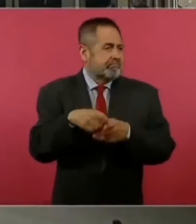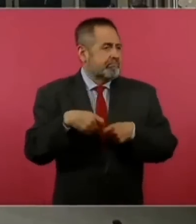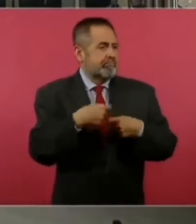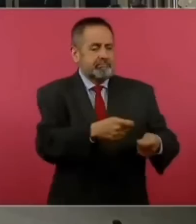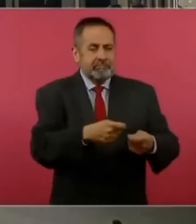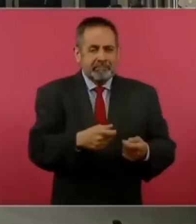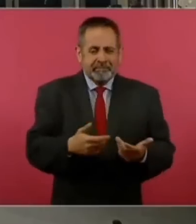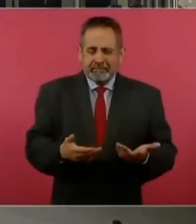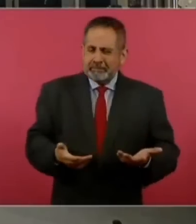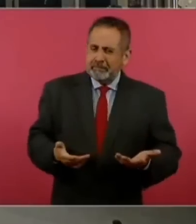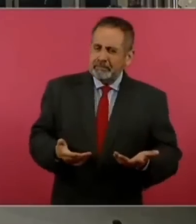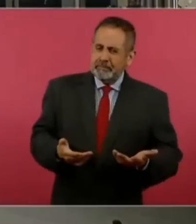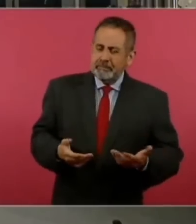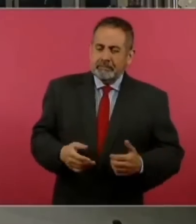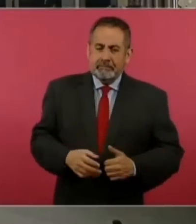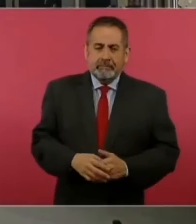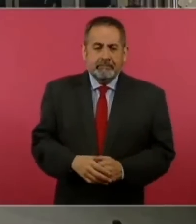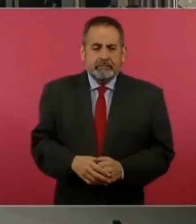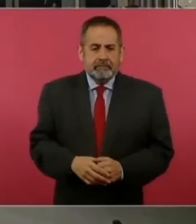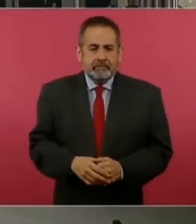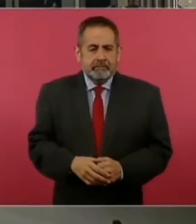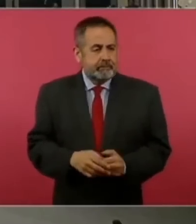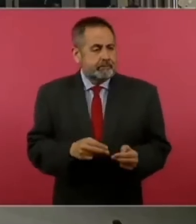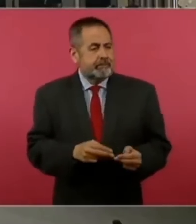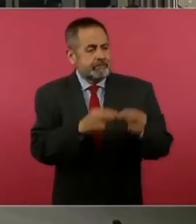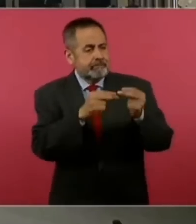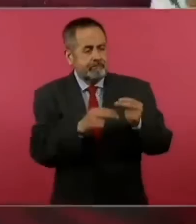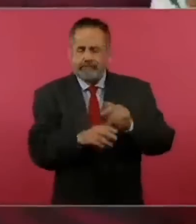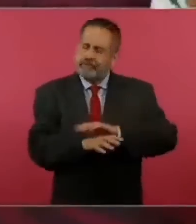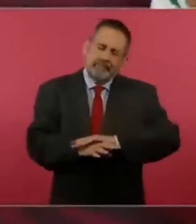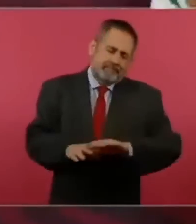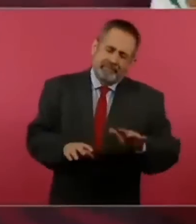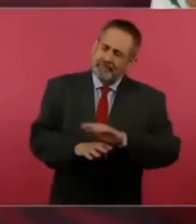entonces negocio no